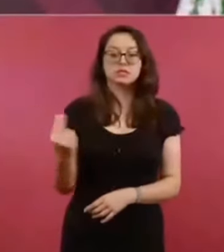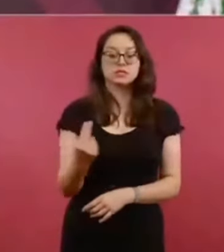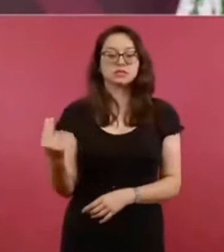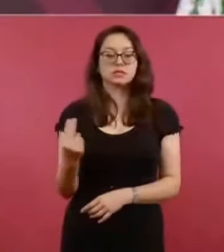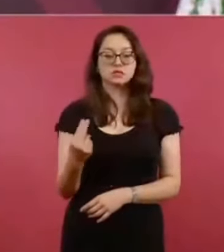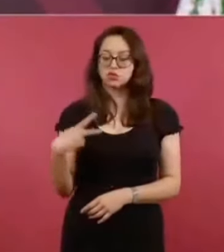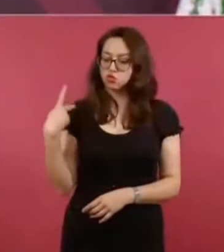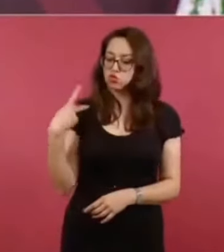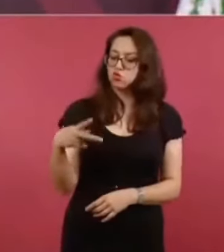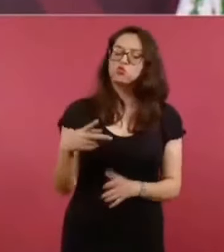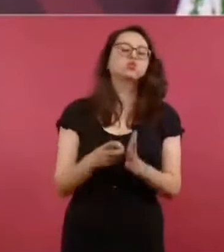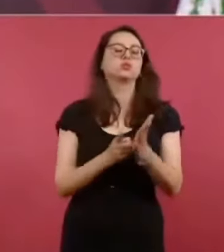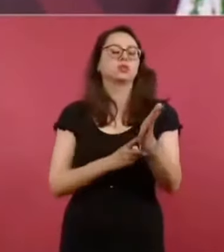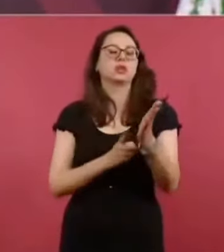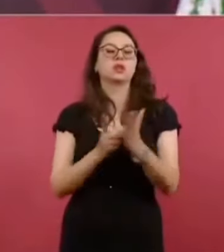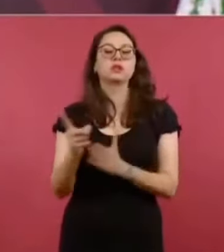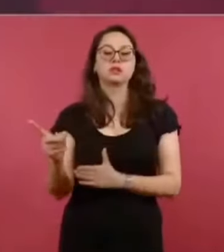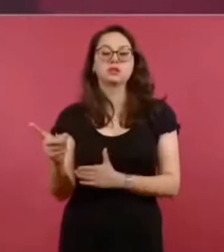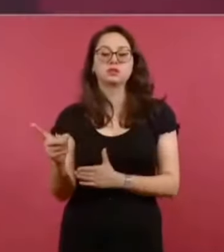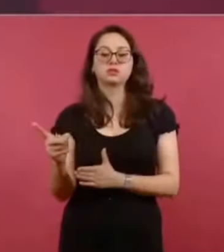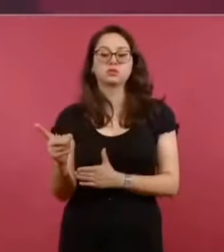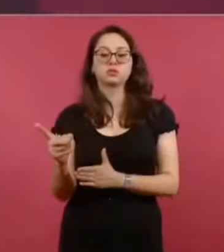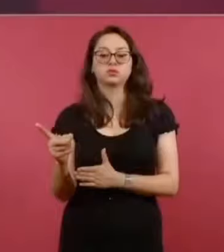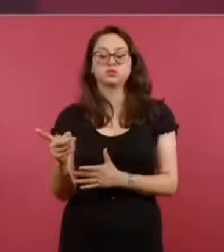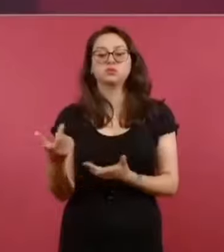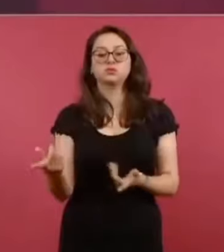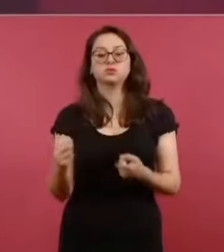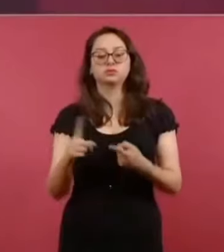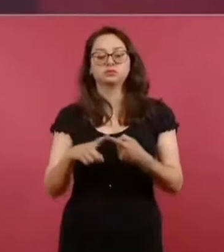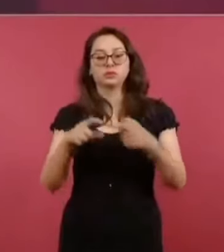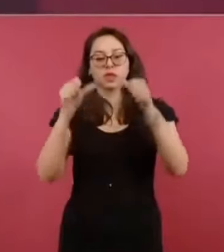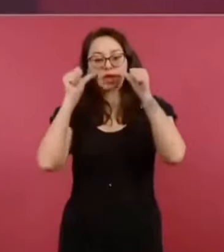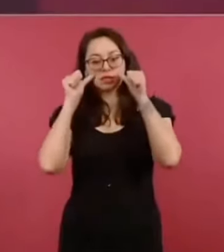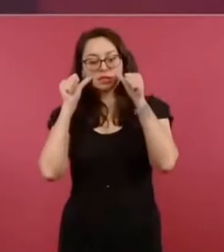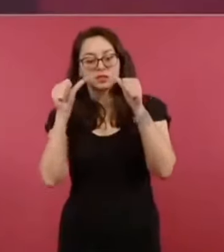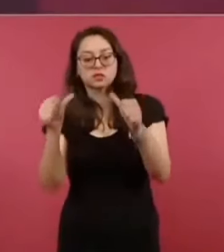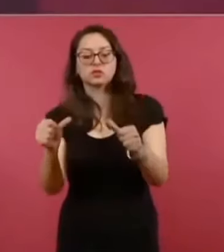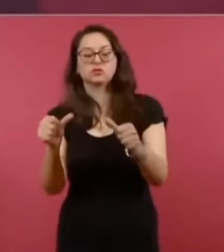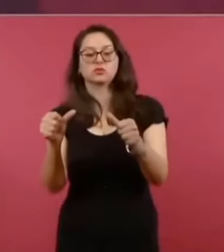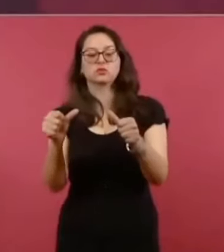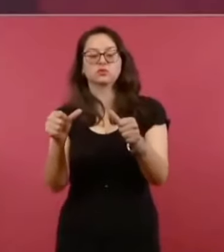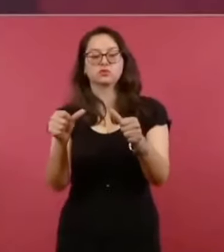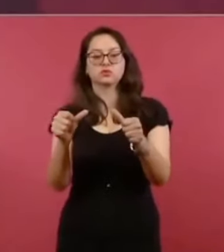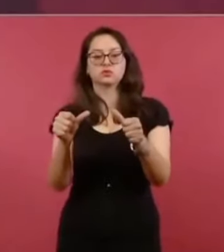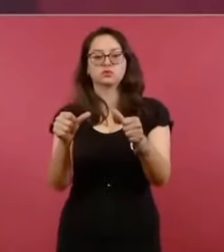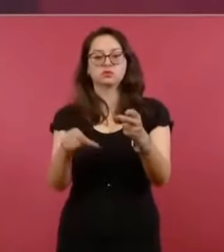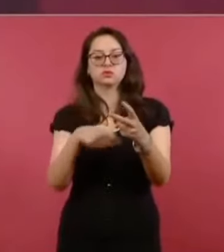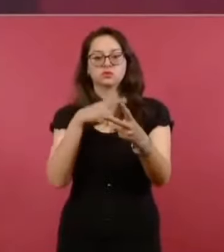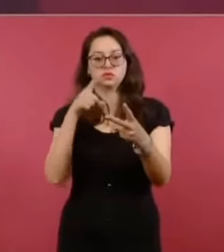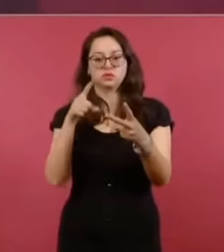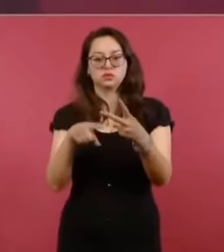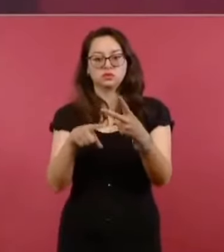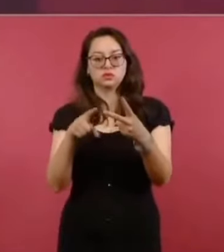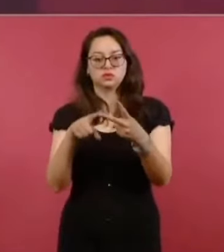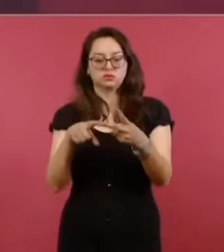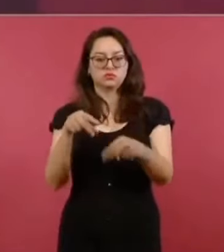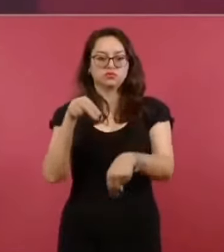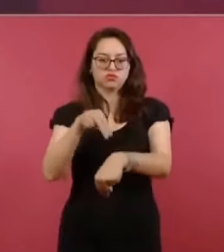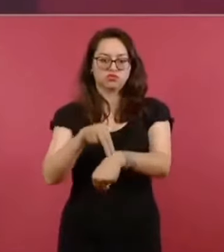que signifique atención médica, o sea, que haya médicos